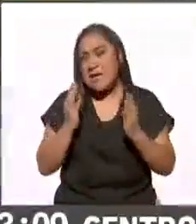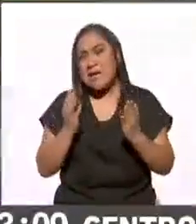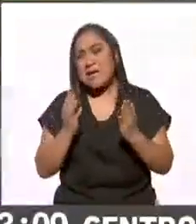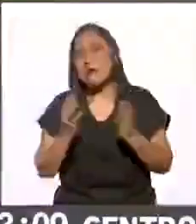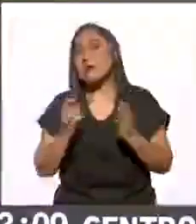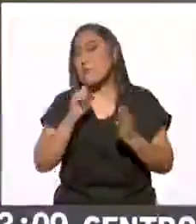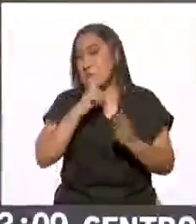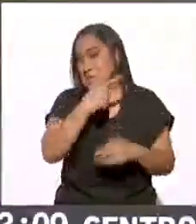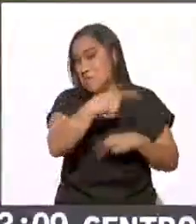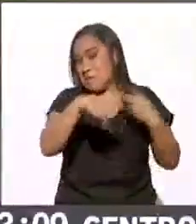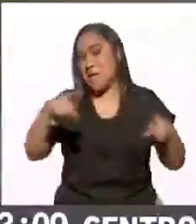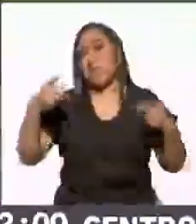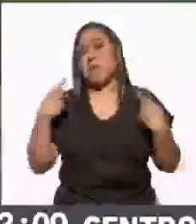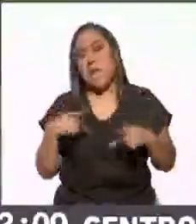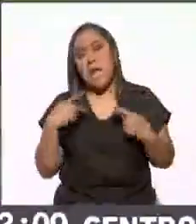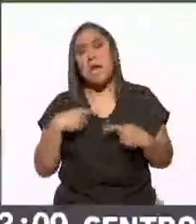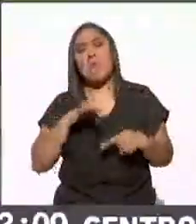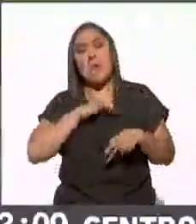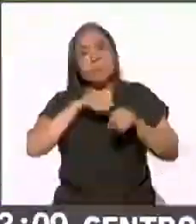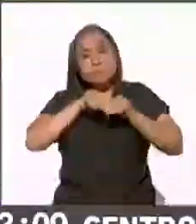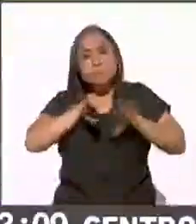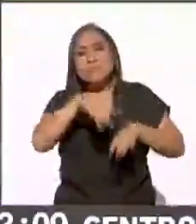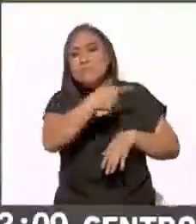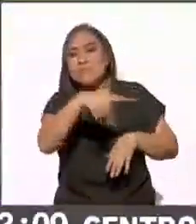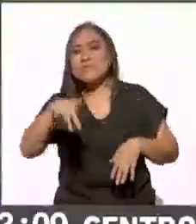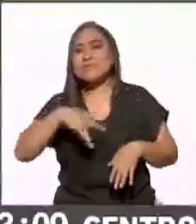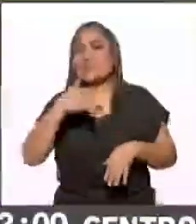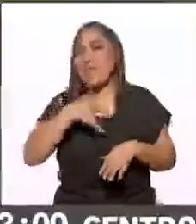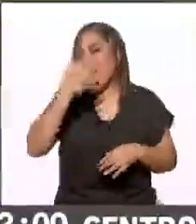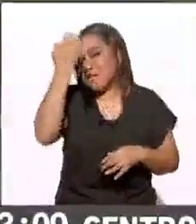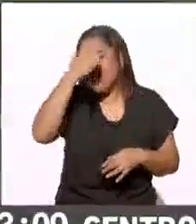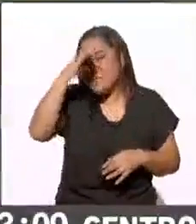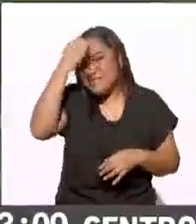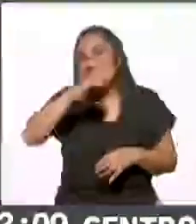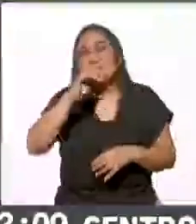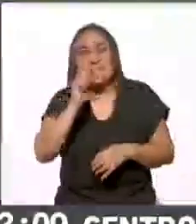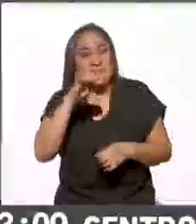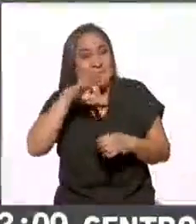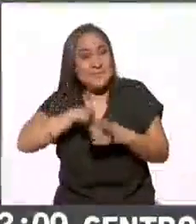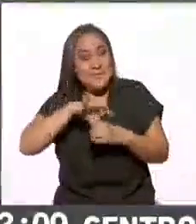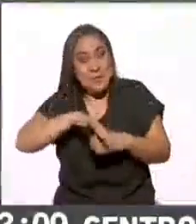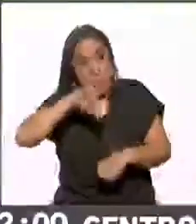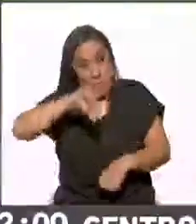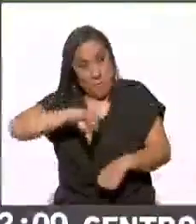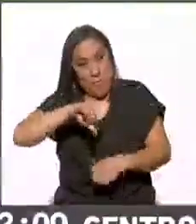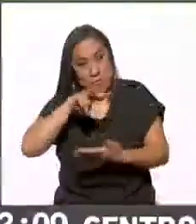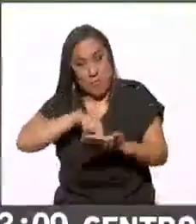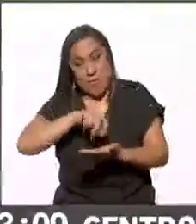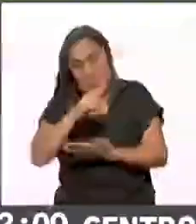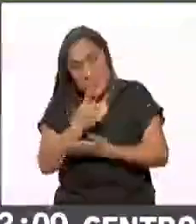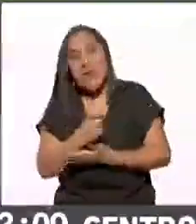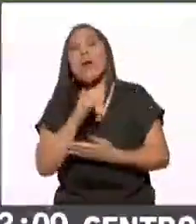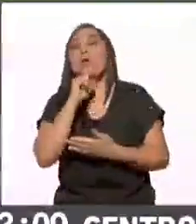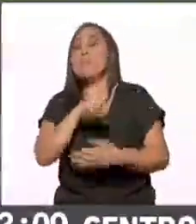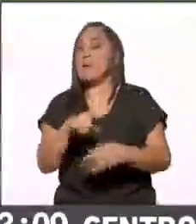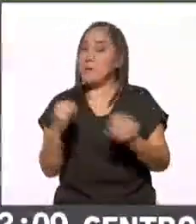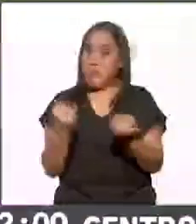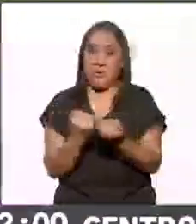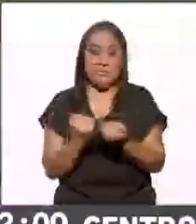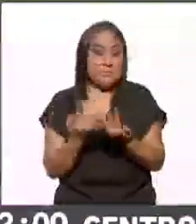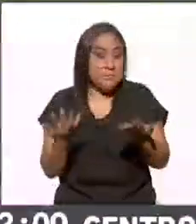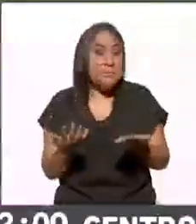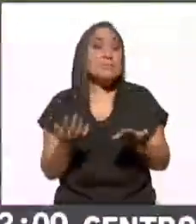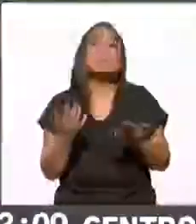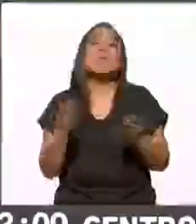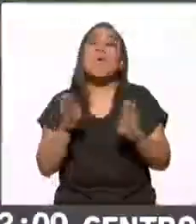ciudadanas y ciudadanos compartieron su experiencia en los comicios de este año, así como también, por ejemplo, las medidas